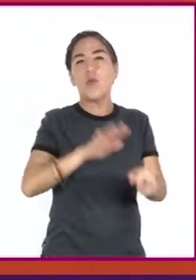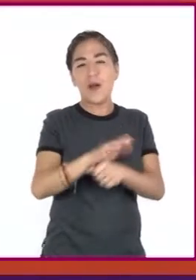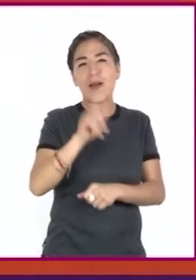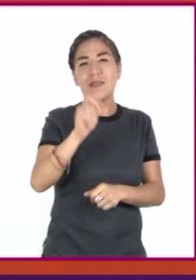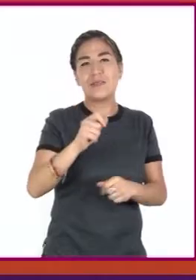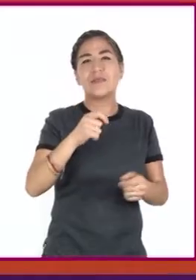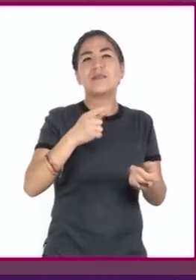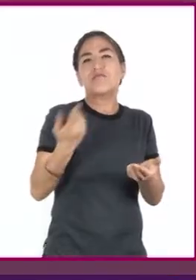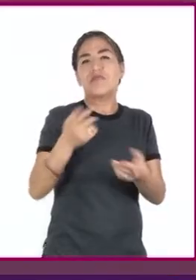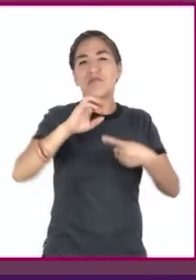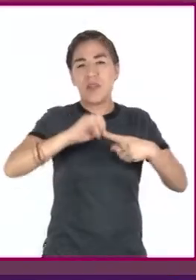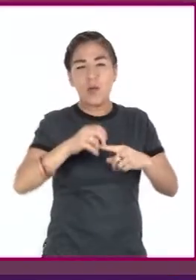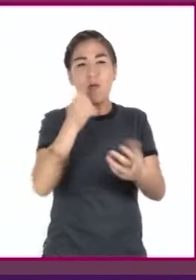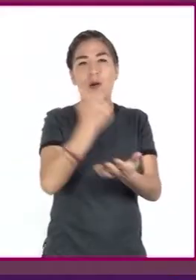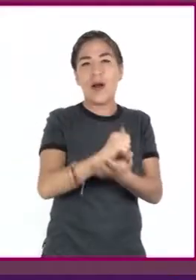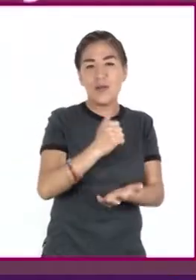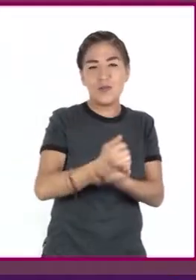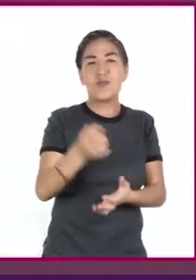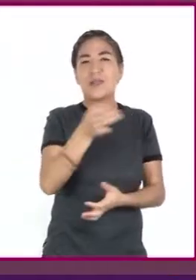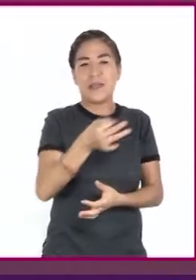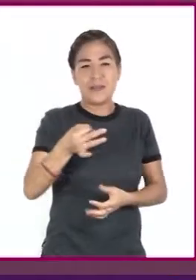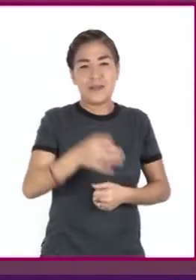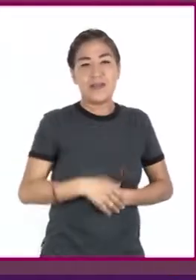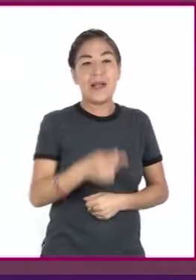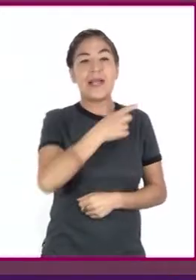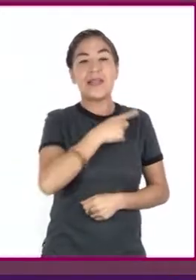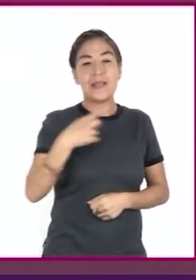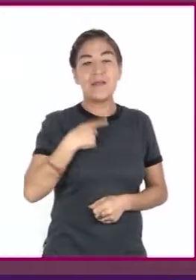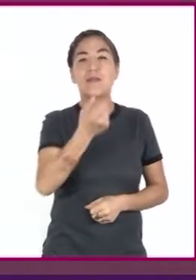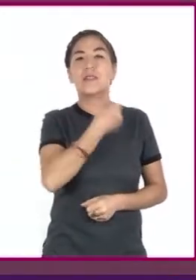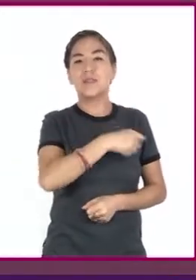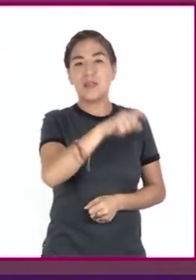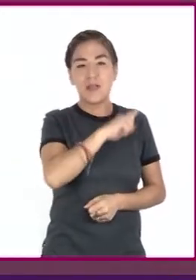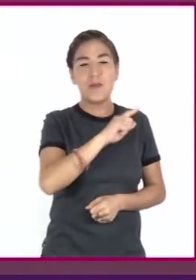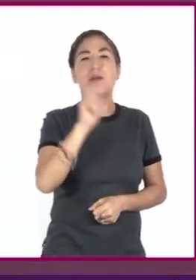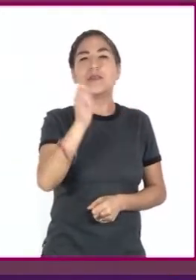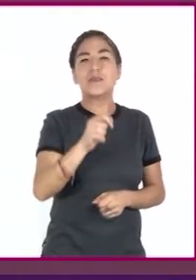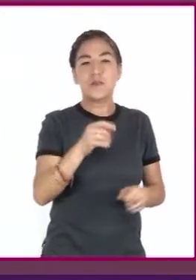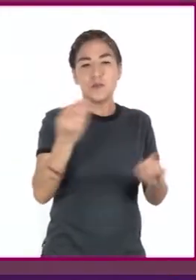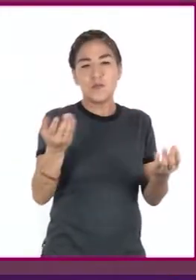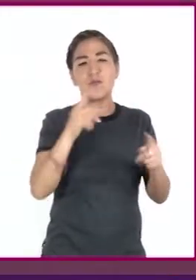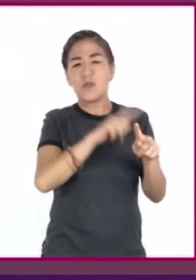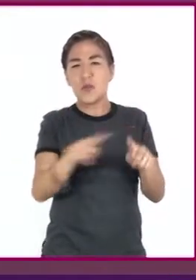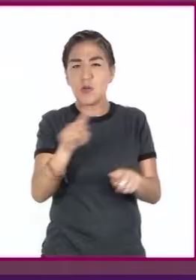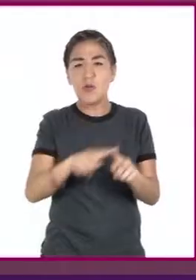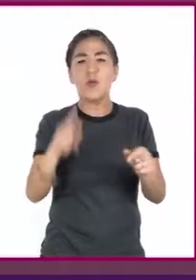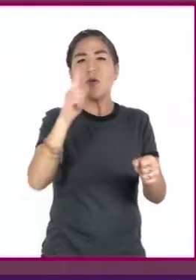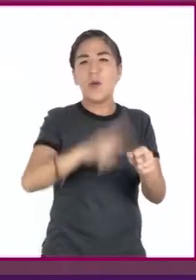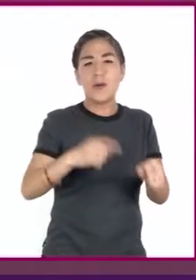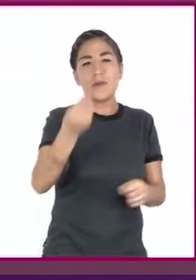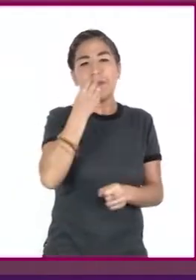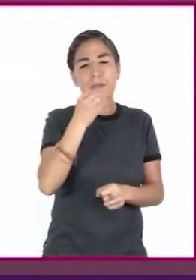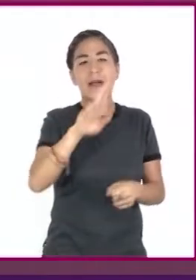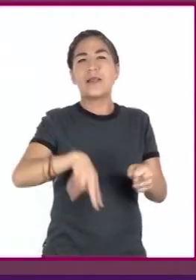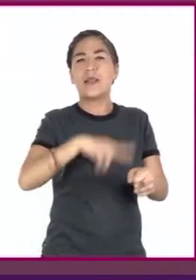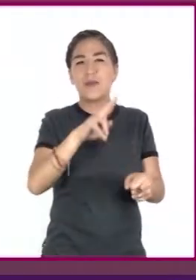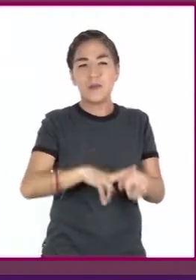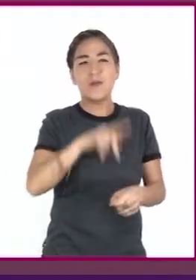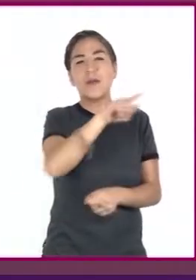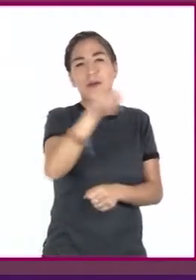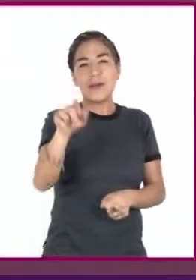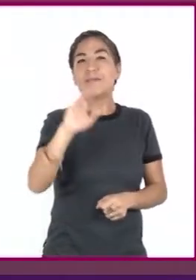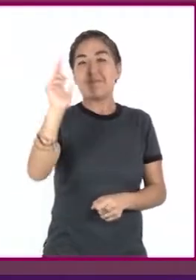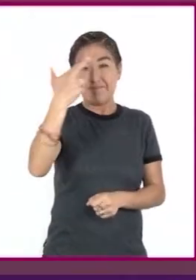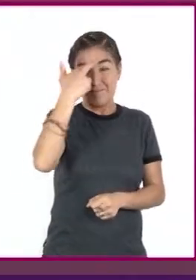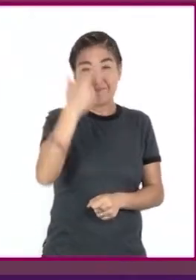leguminosas. Deben ser saludables, por lo que pueden estar llenos de color con alimentos naturales. Y recuerda algo